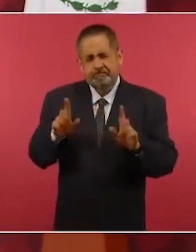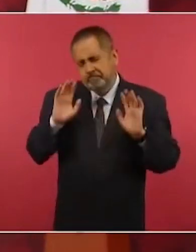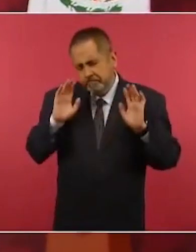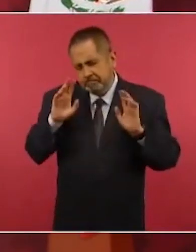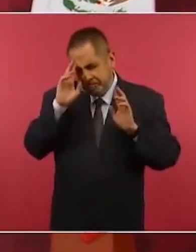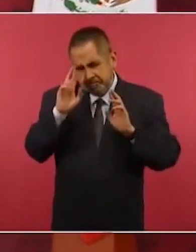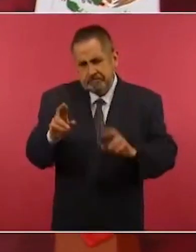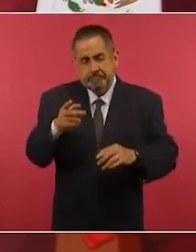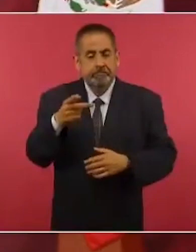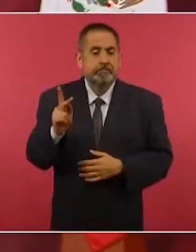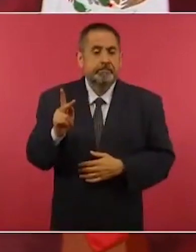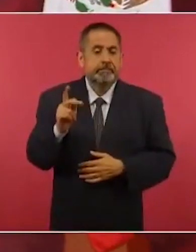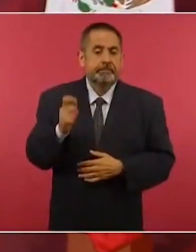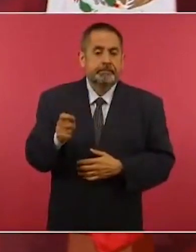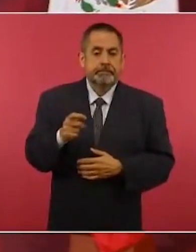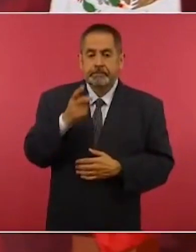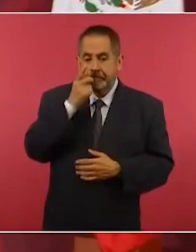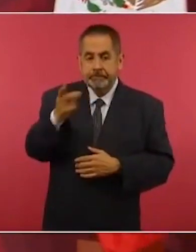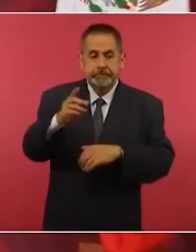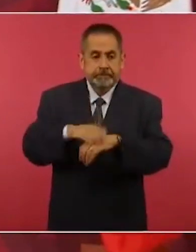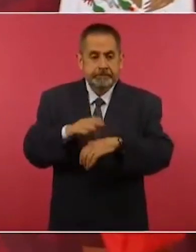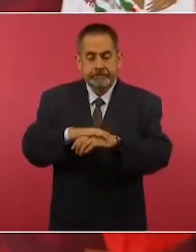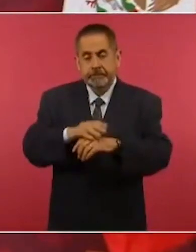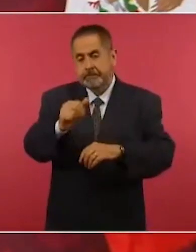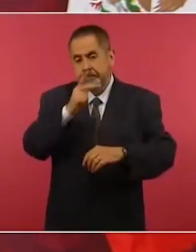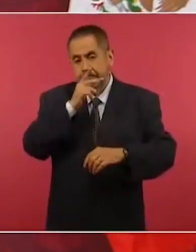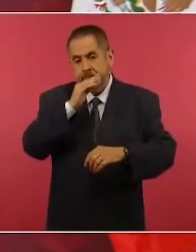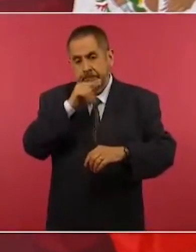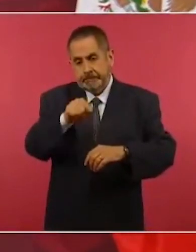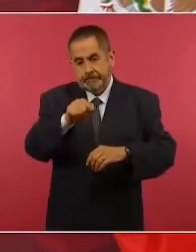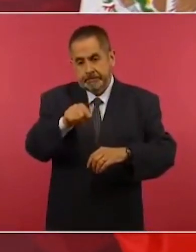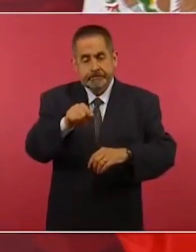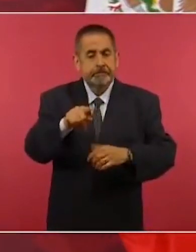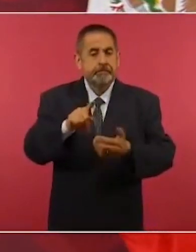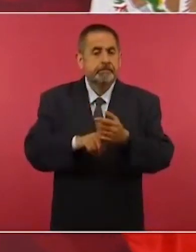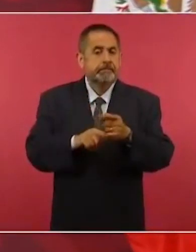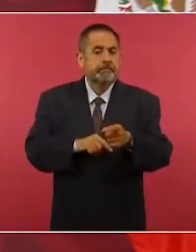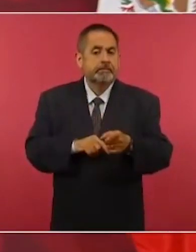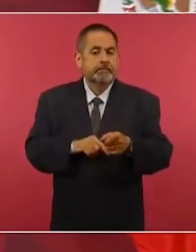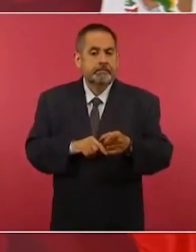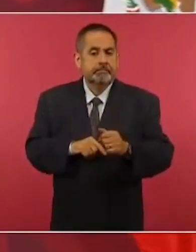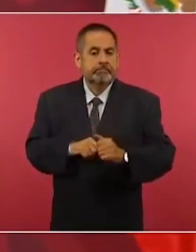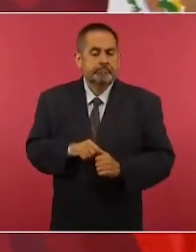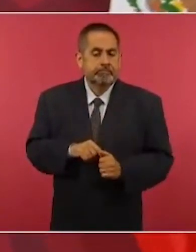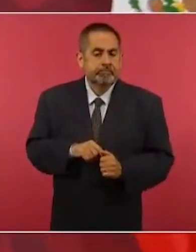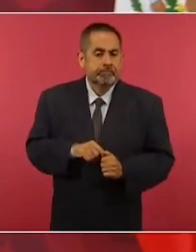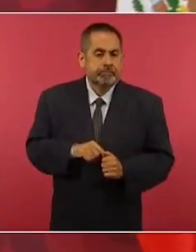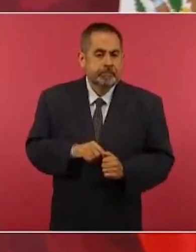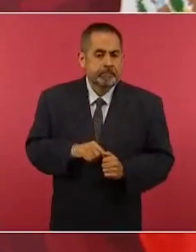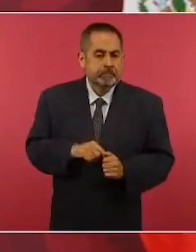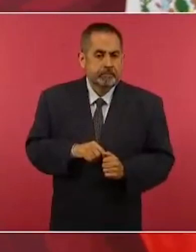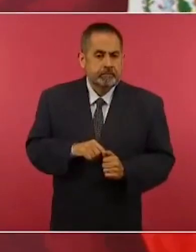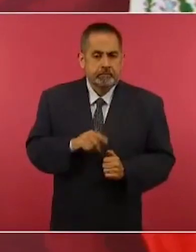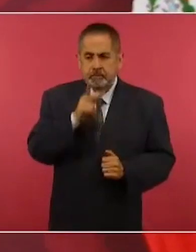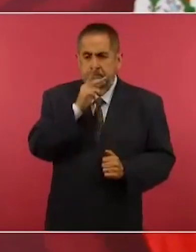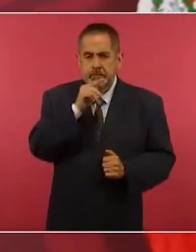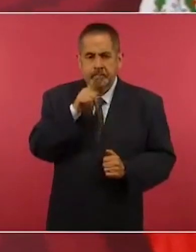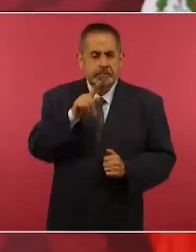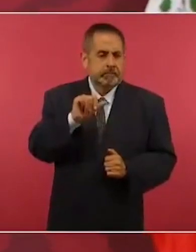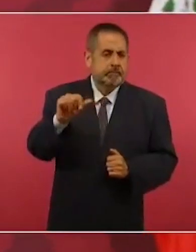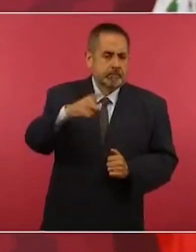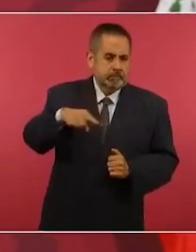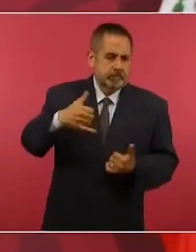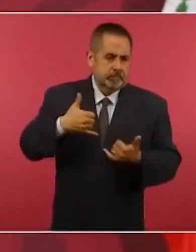decirle a los padres de los jóvenes de